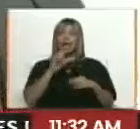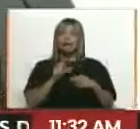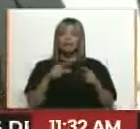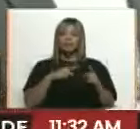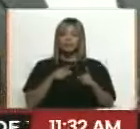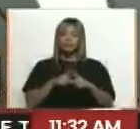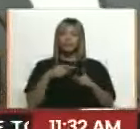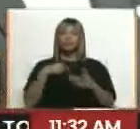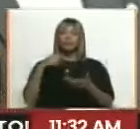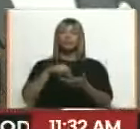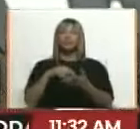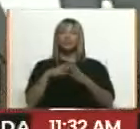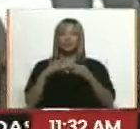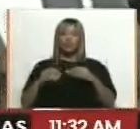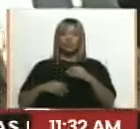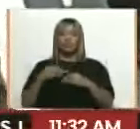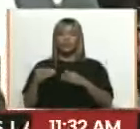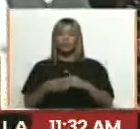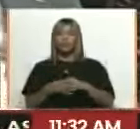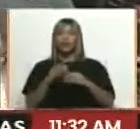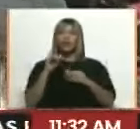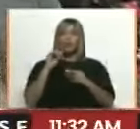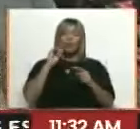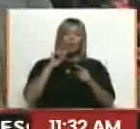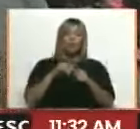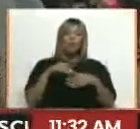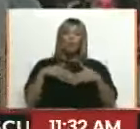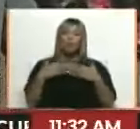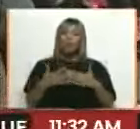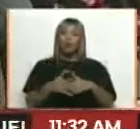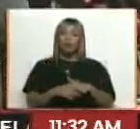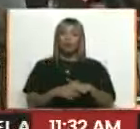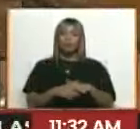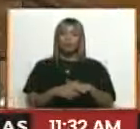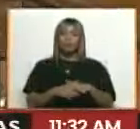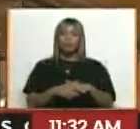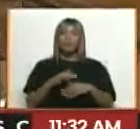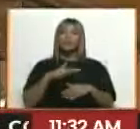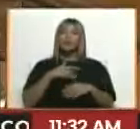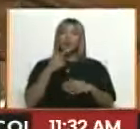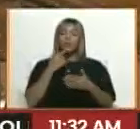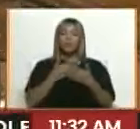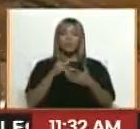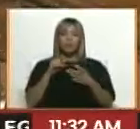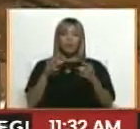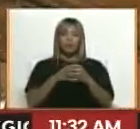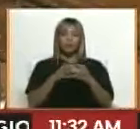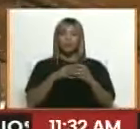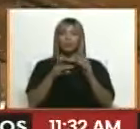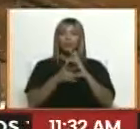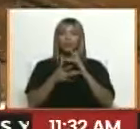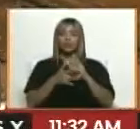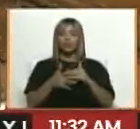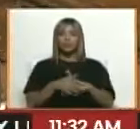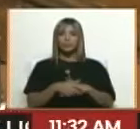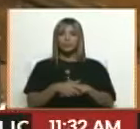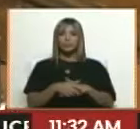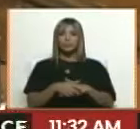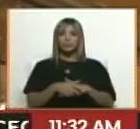centro de toda nuestra acción y como objetivo principal de este diálogo. Quiero pedirles al equipo técnico que